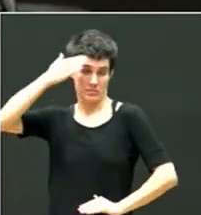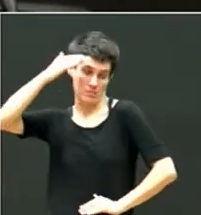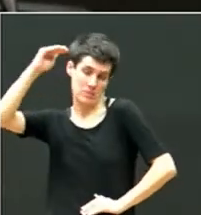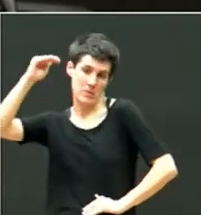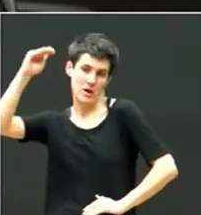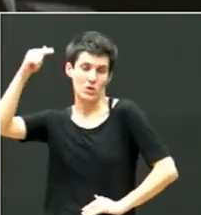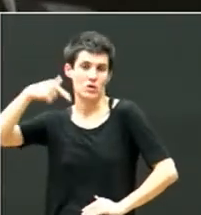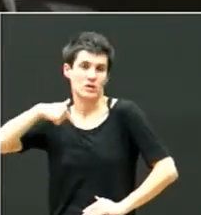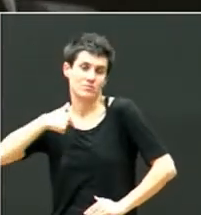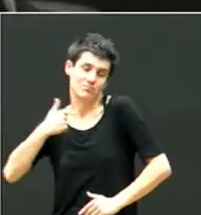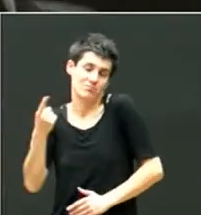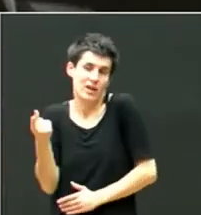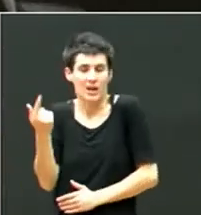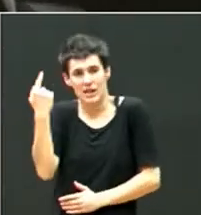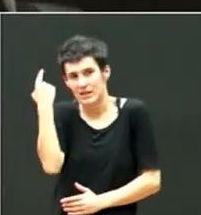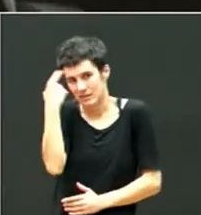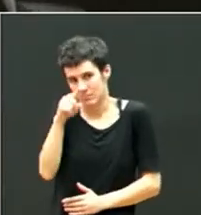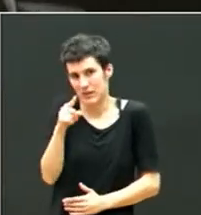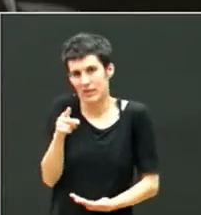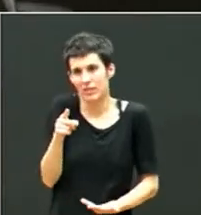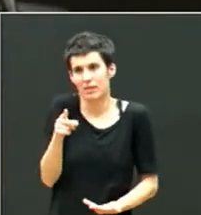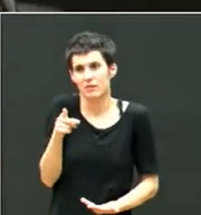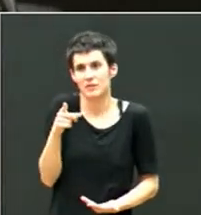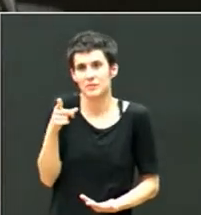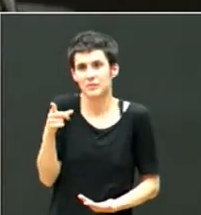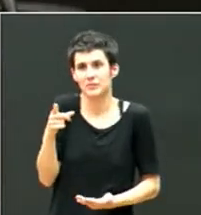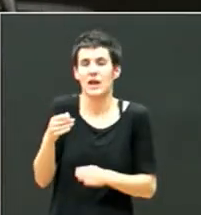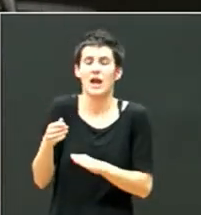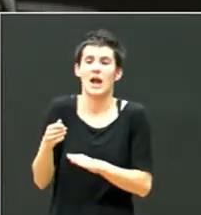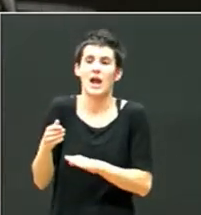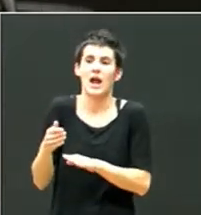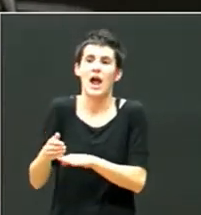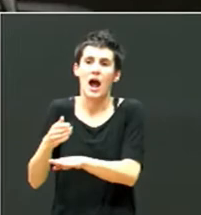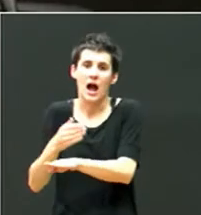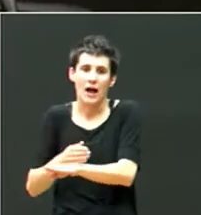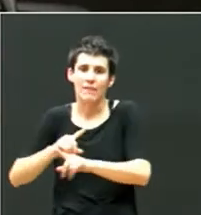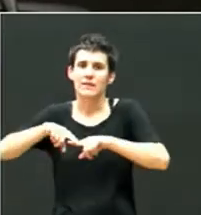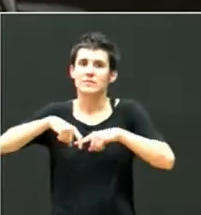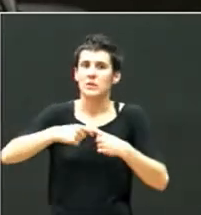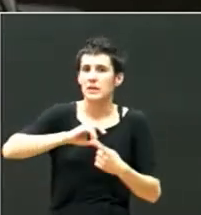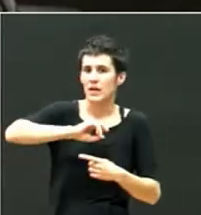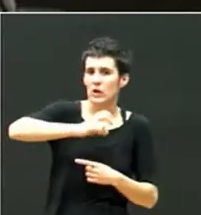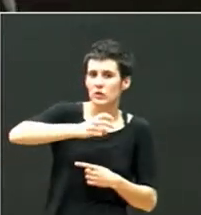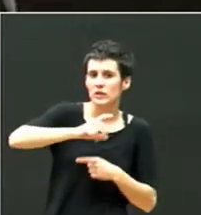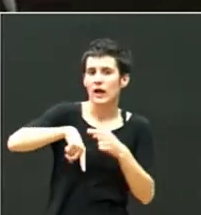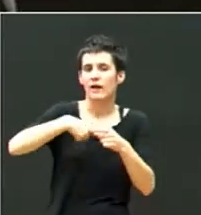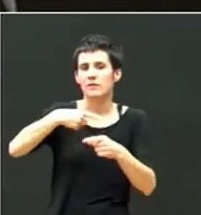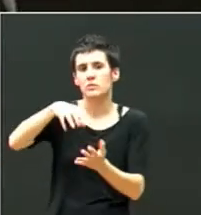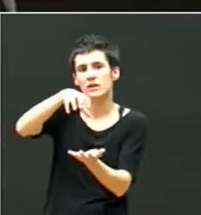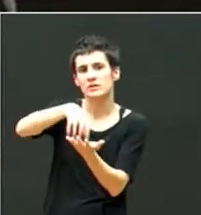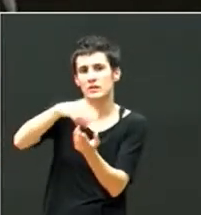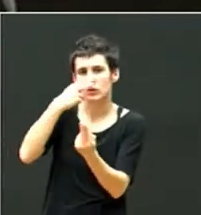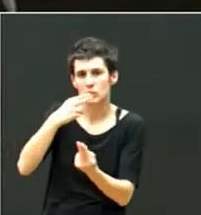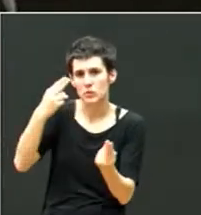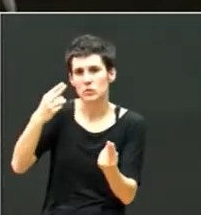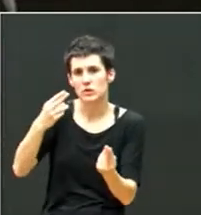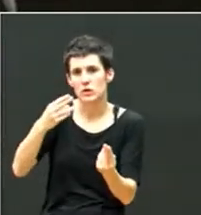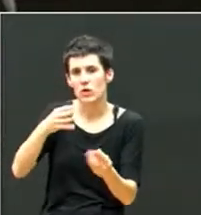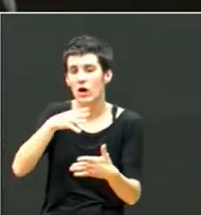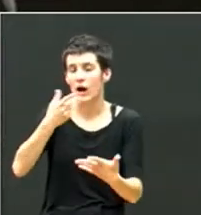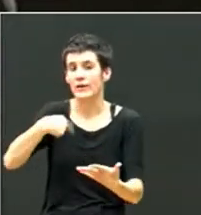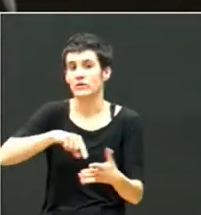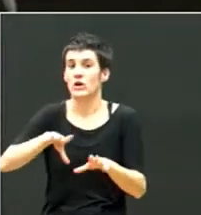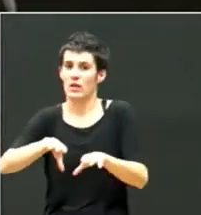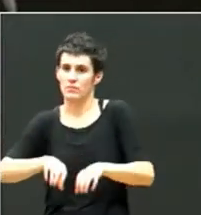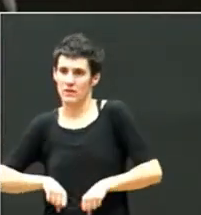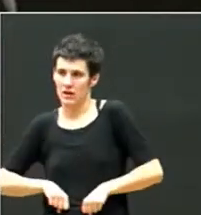de que, bueno, pues que has estado en una familia biológica, que pasó por un centro, que luego ahora tiene una Itai y una mamá. Nosotros somos así de diversos, somos